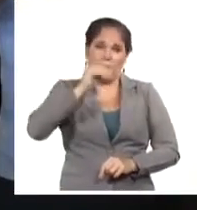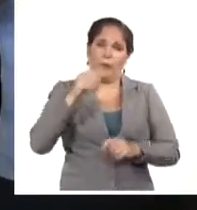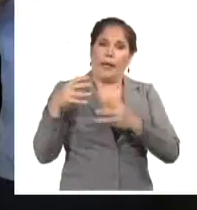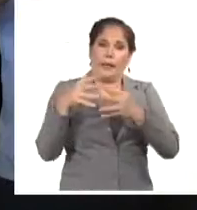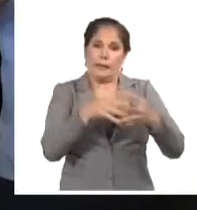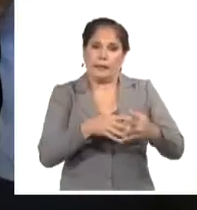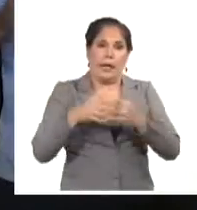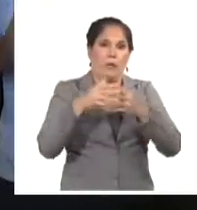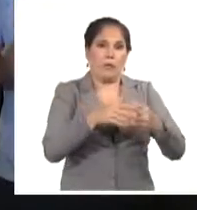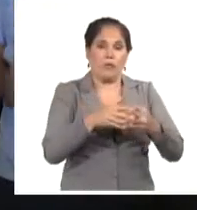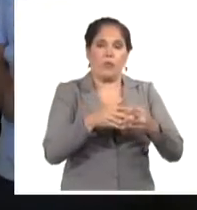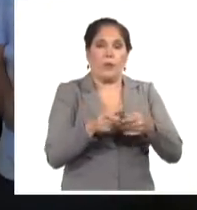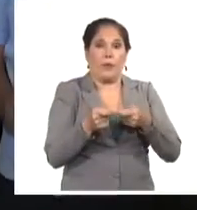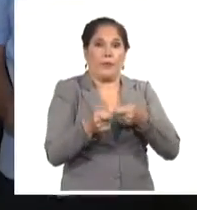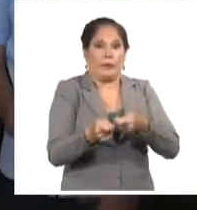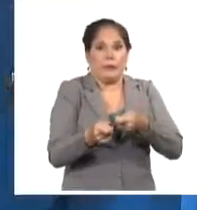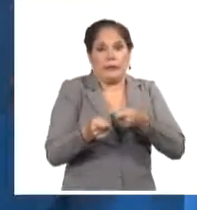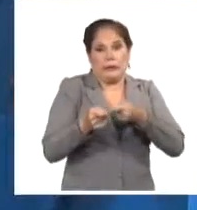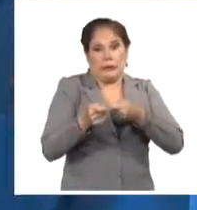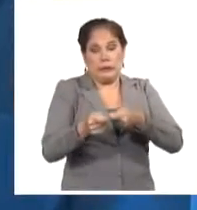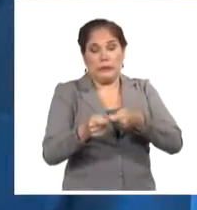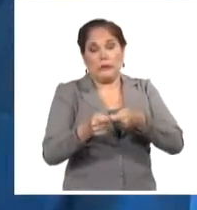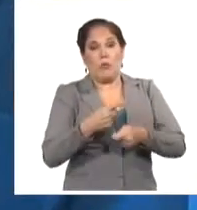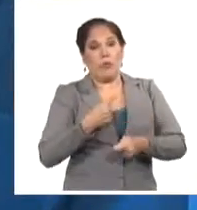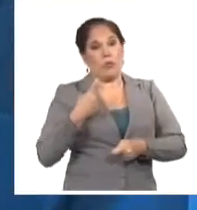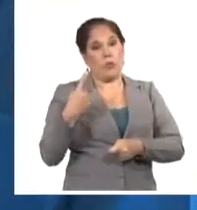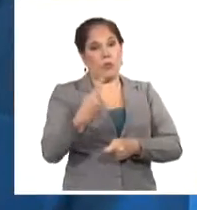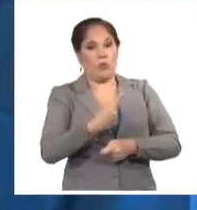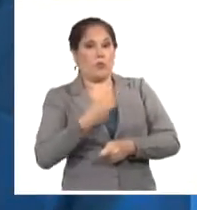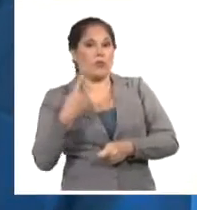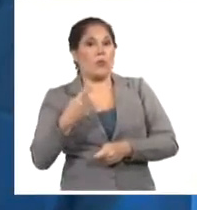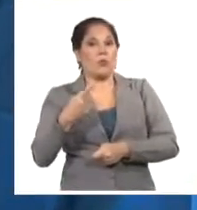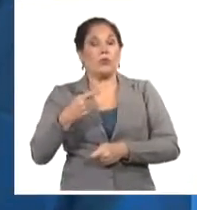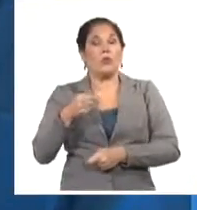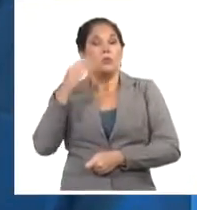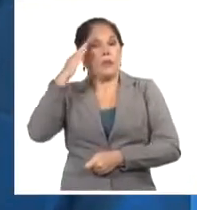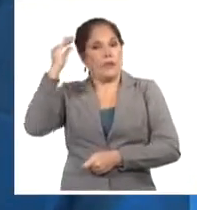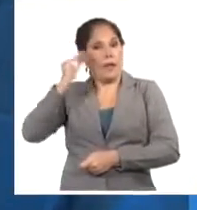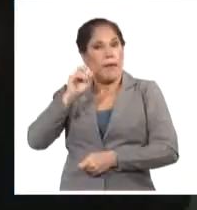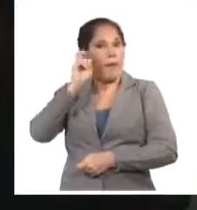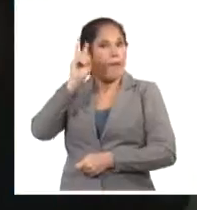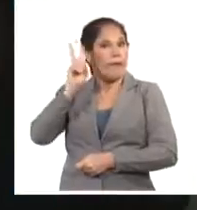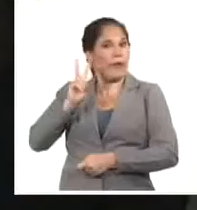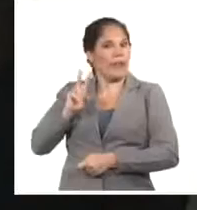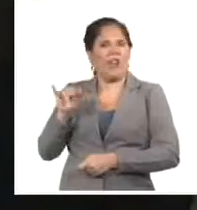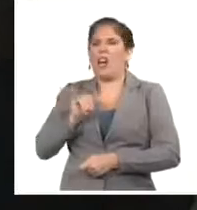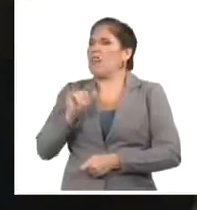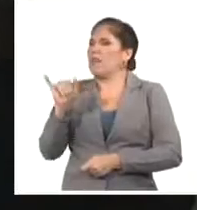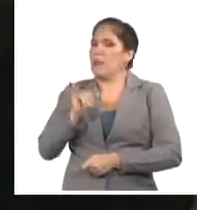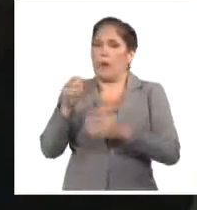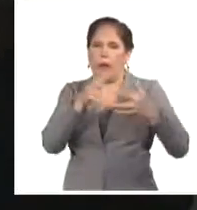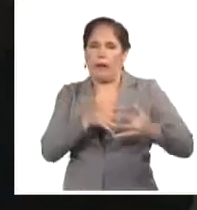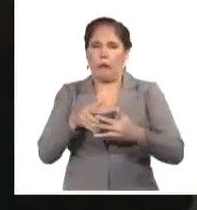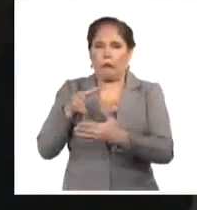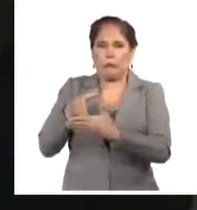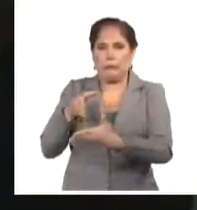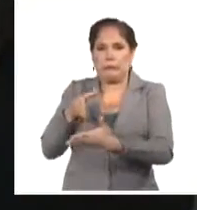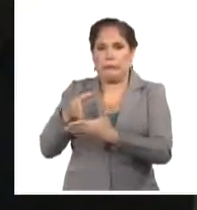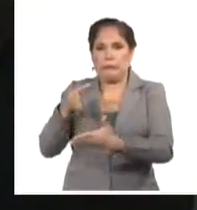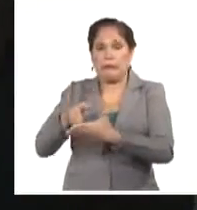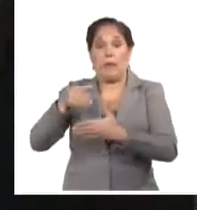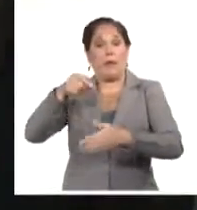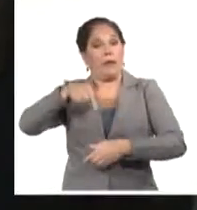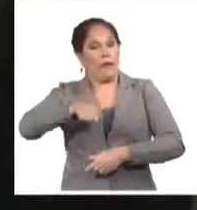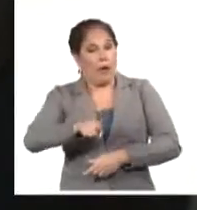a países progresistas, al cual no escapó Vietnam durante muchos años y que la potencia estadounidense